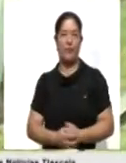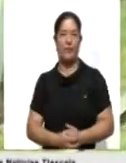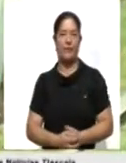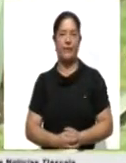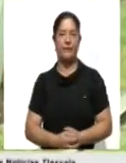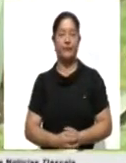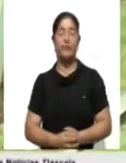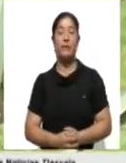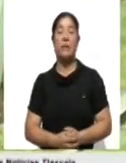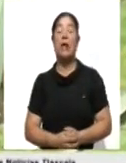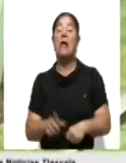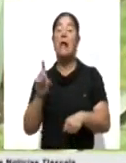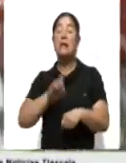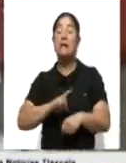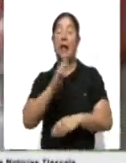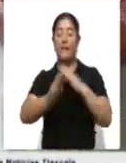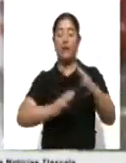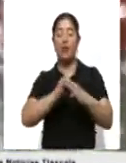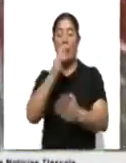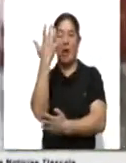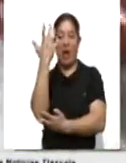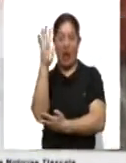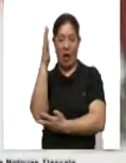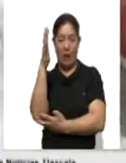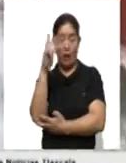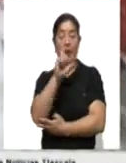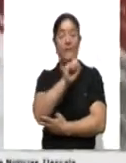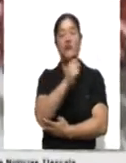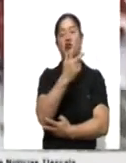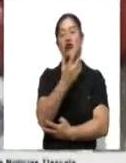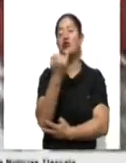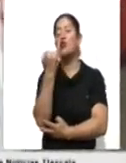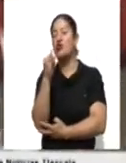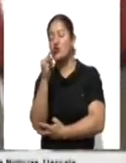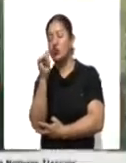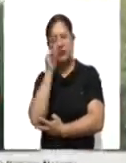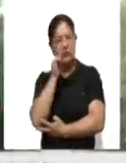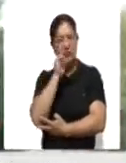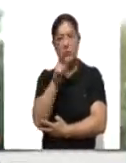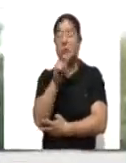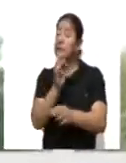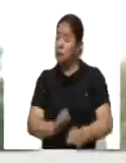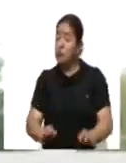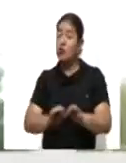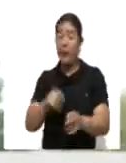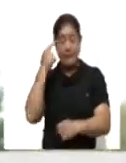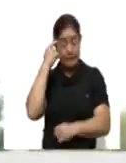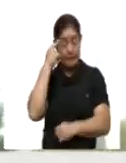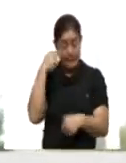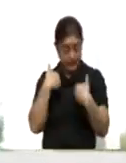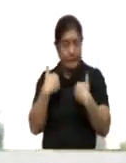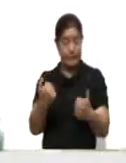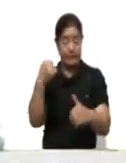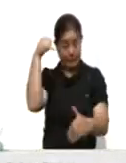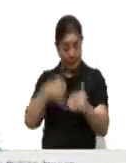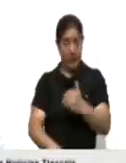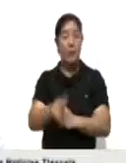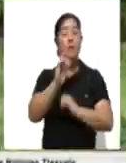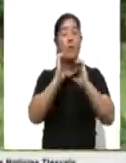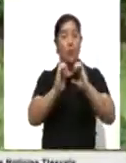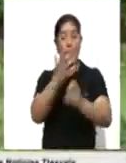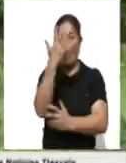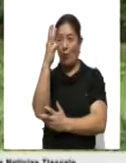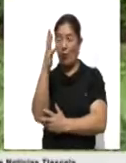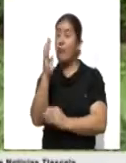En el marco del Día Mundial del Árbol, que se conmemora cada 28 de junio, es importante hacer conciencia para cuidar y proteger los árboles, pues son